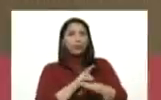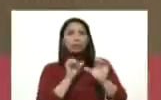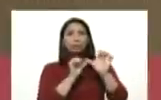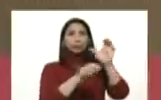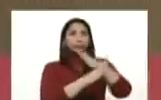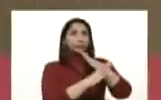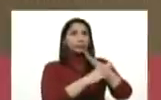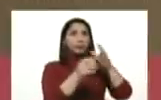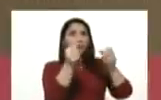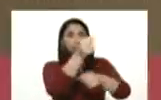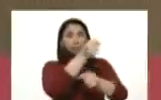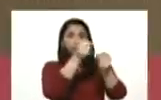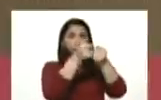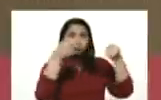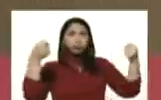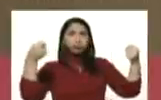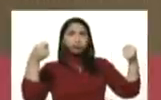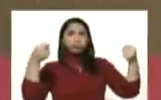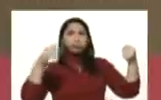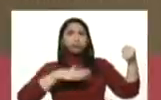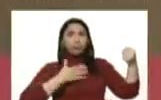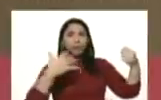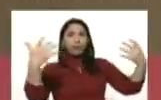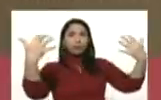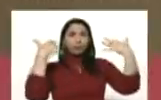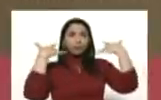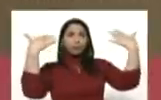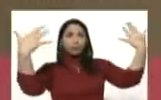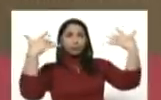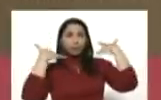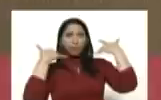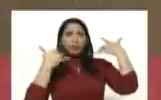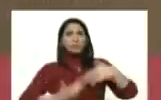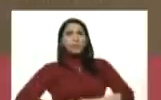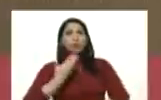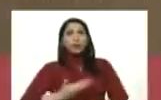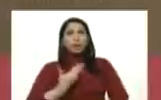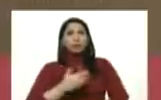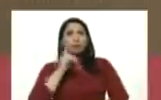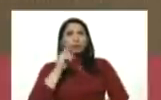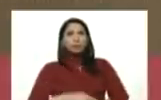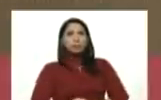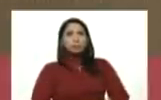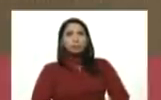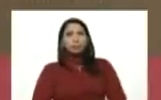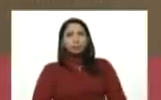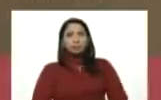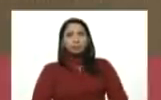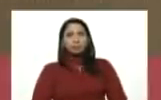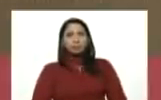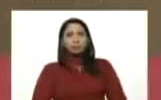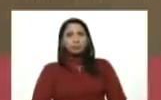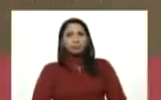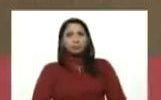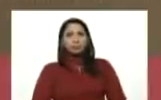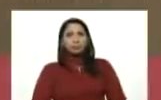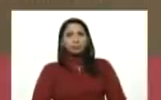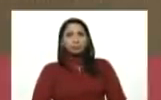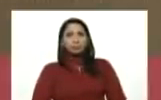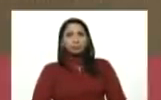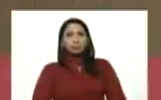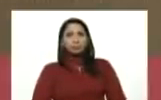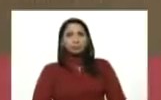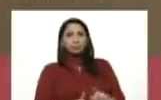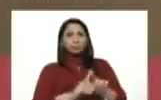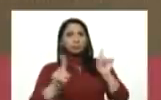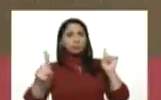ventanas abiertas para que el aire pueda circular. Es muy importante también, Presidente, el aislamiento físico,